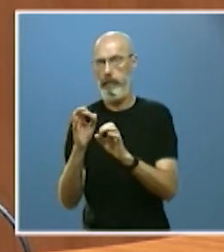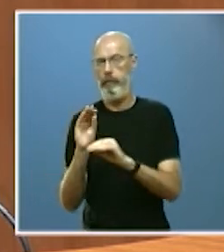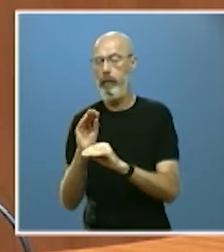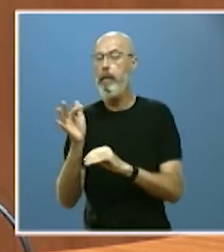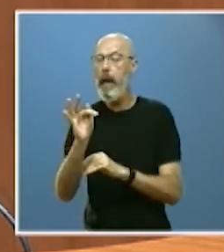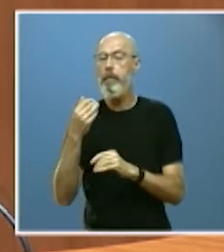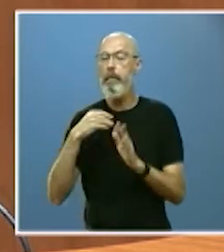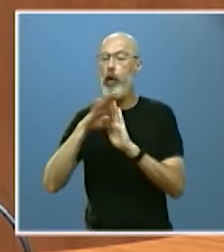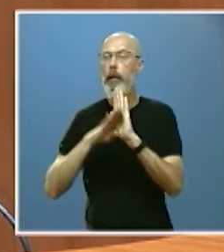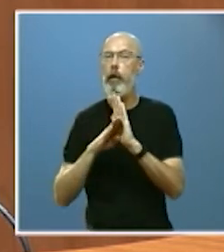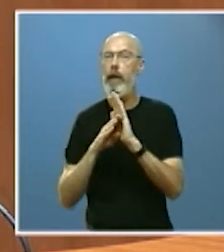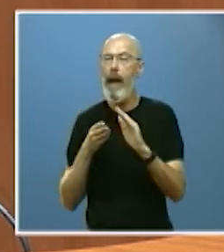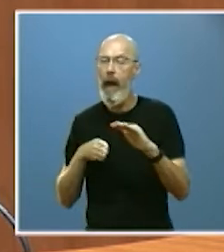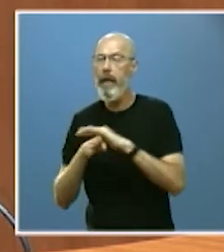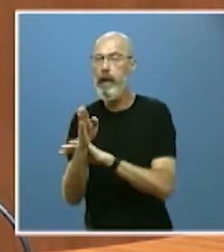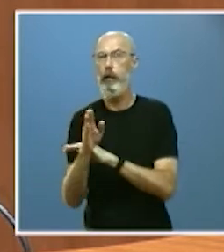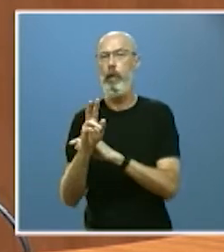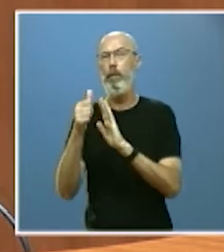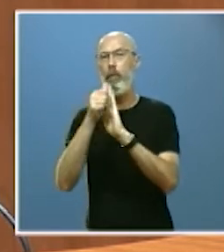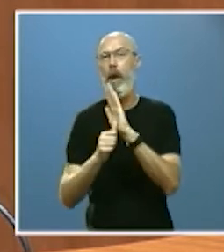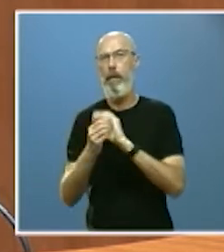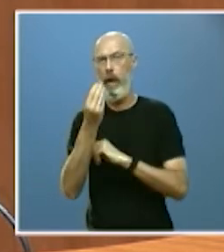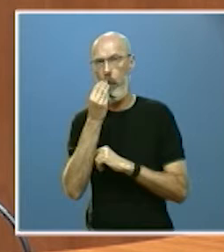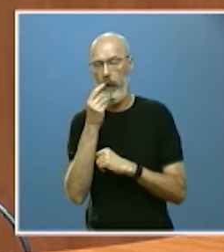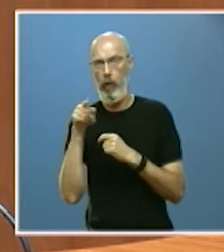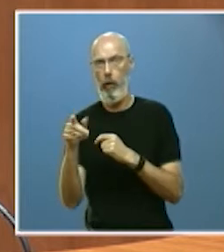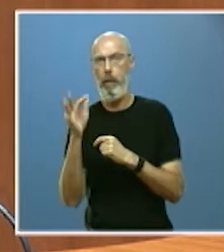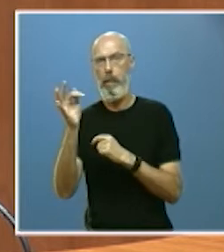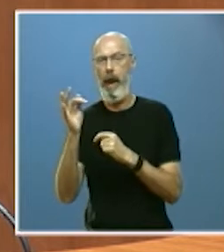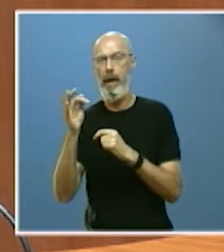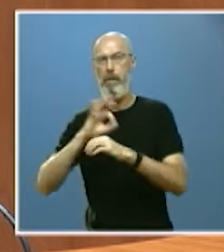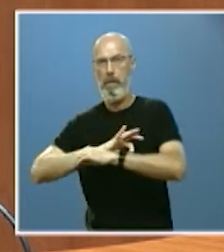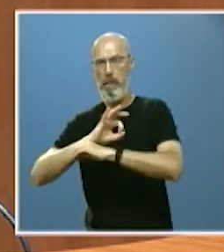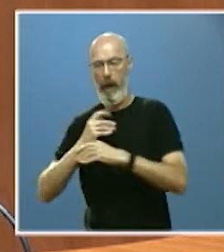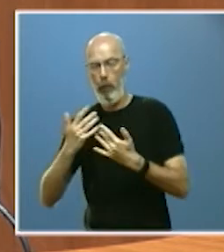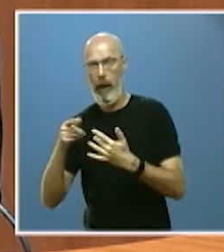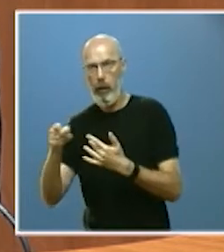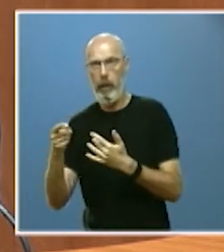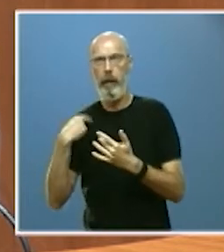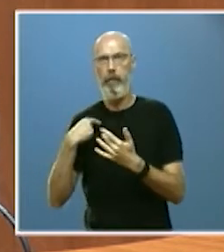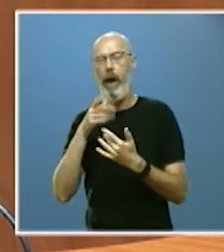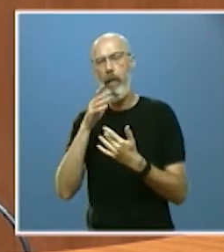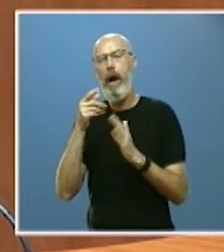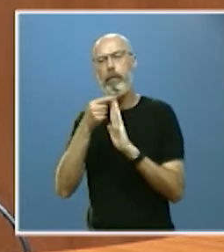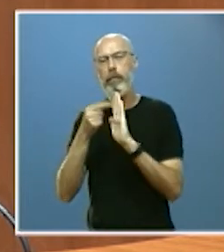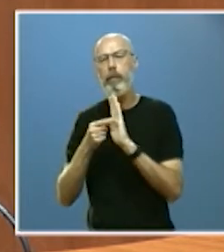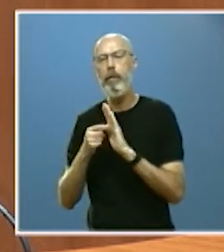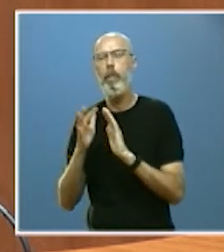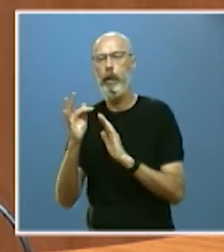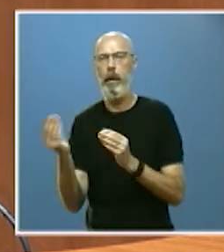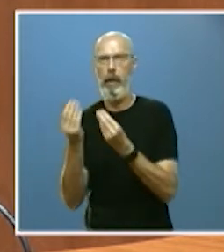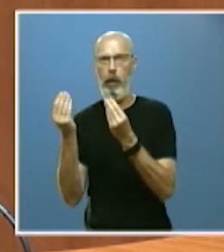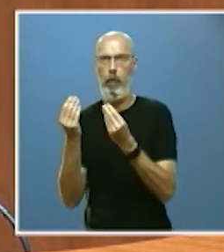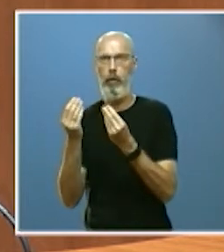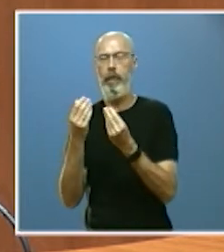escolar y a los programas madrugadores y tardes en el cole son ahora más ventajosas en aplicación también de diferentes acuerdos del